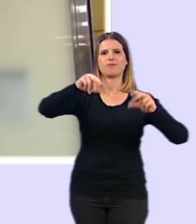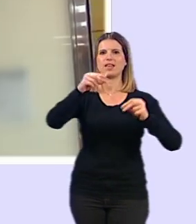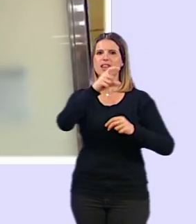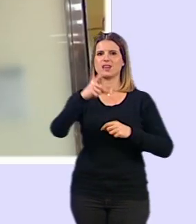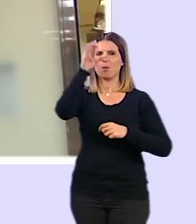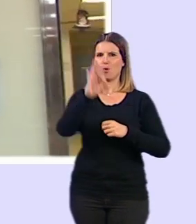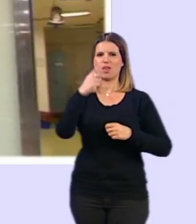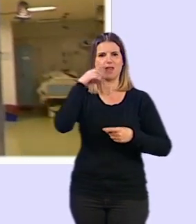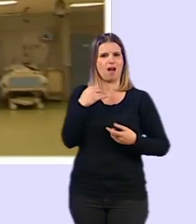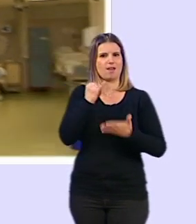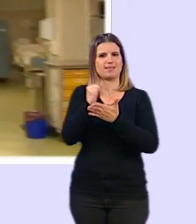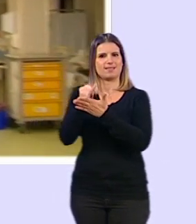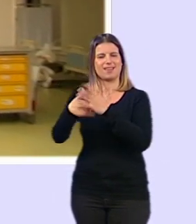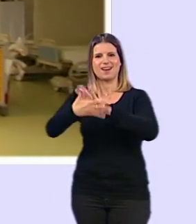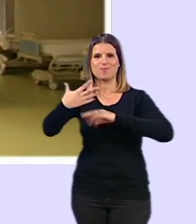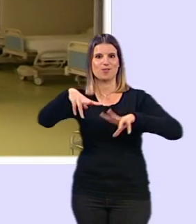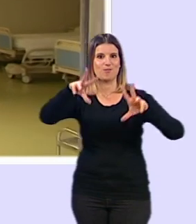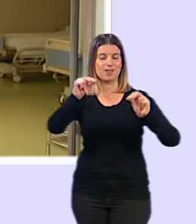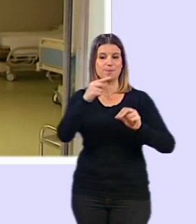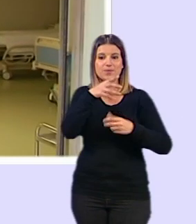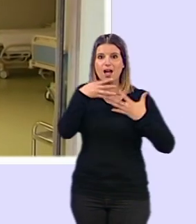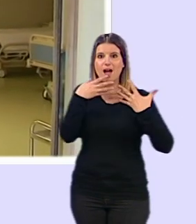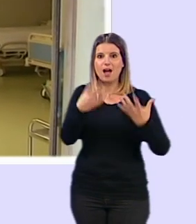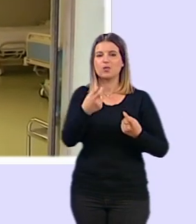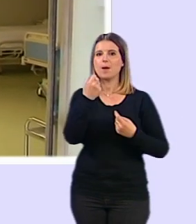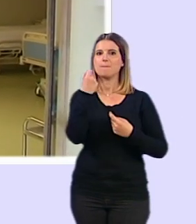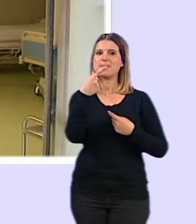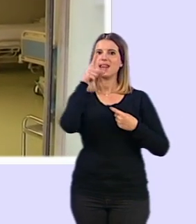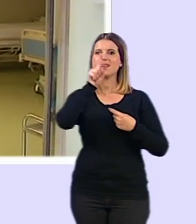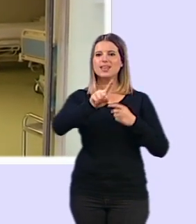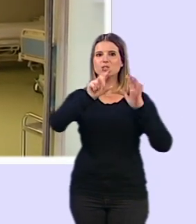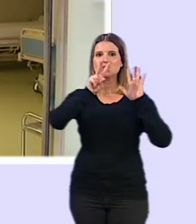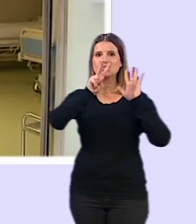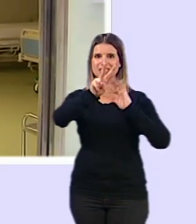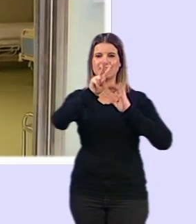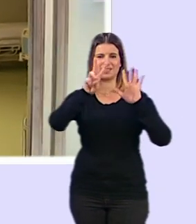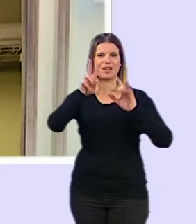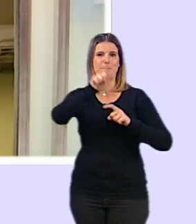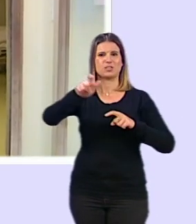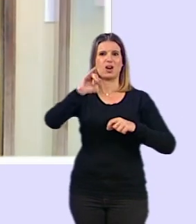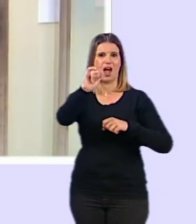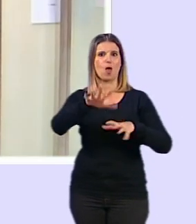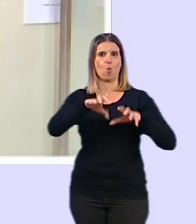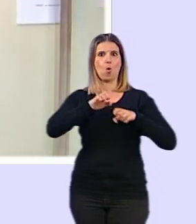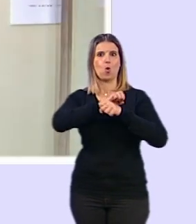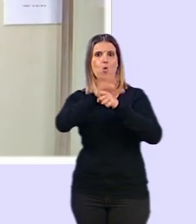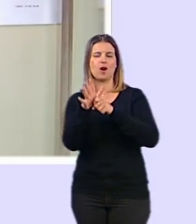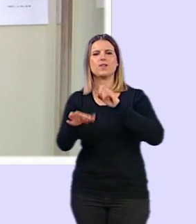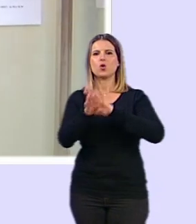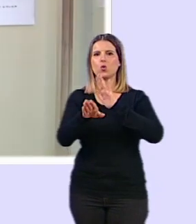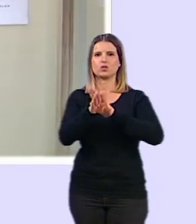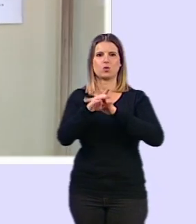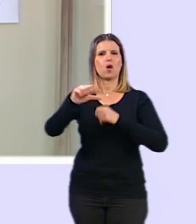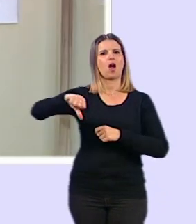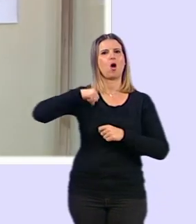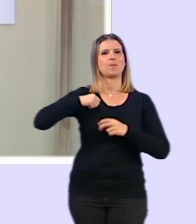los test rápidos. Han comentado además que actualmente 1.173 pacientes confirmados con COVID-19 permanecen ingresados en